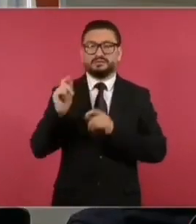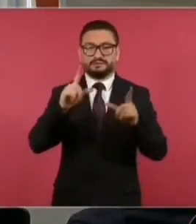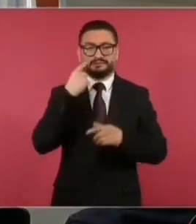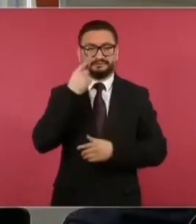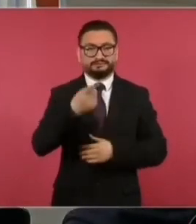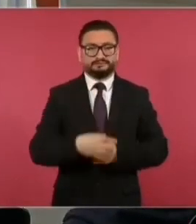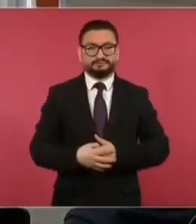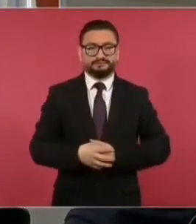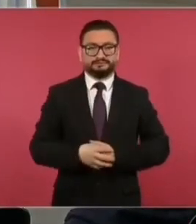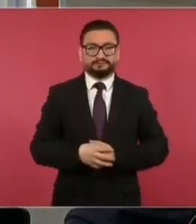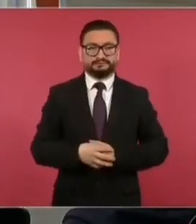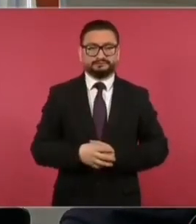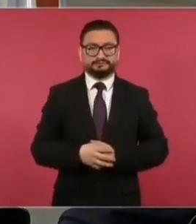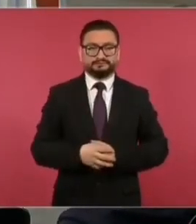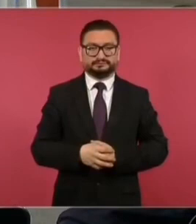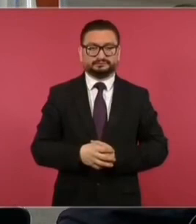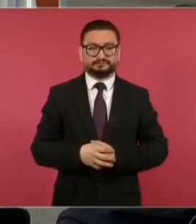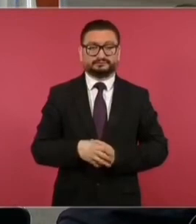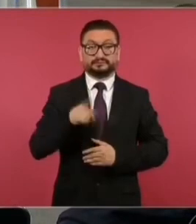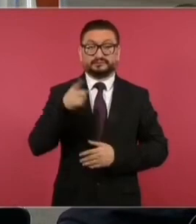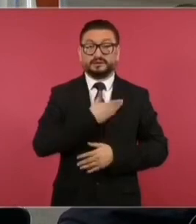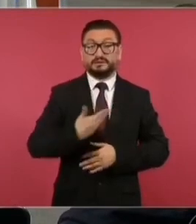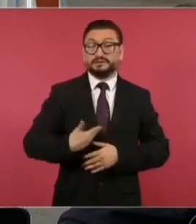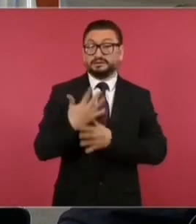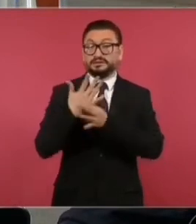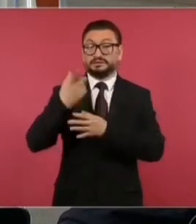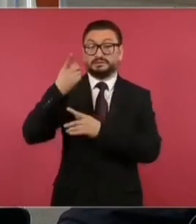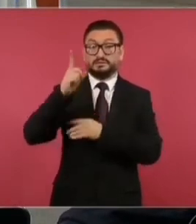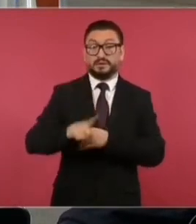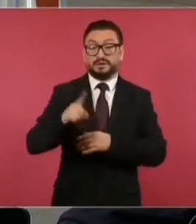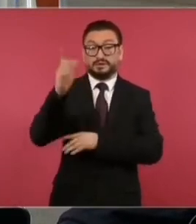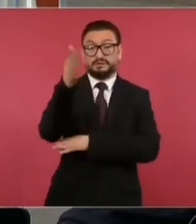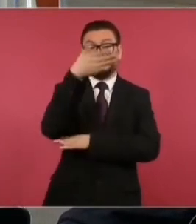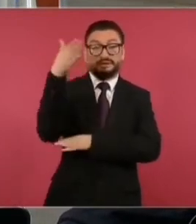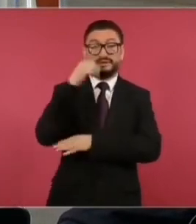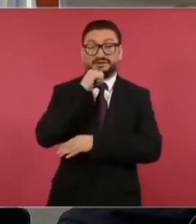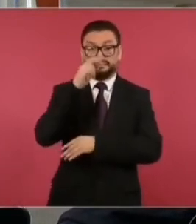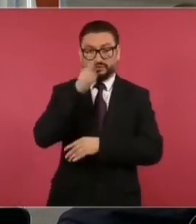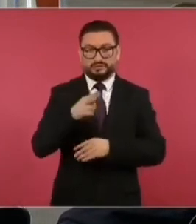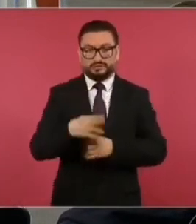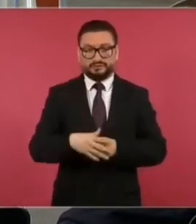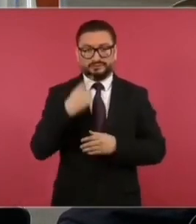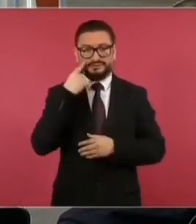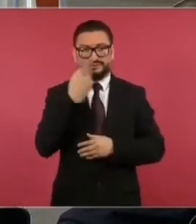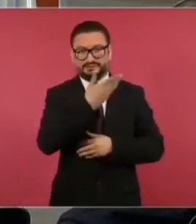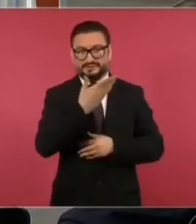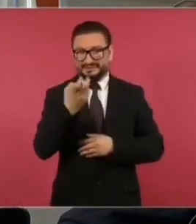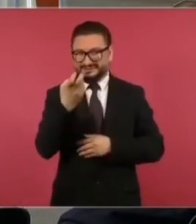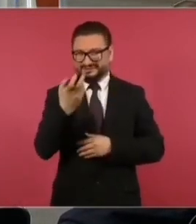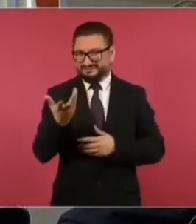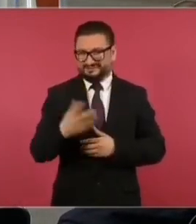presidente ordenó que no se izaran el Zócalo a la bandera, que se izaran… ¿Cómo voy a ordenar yo eso?